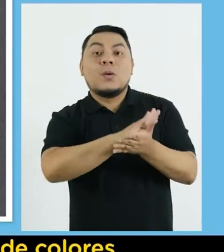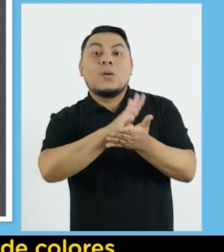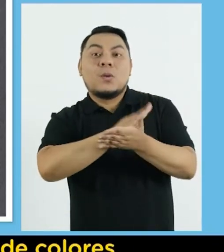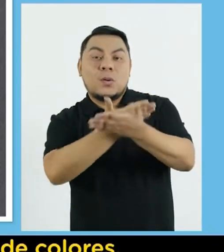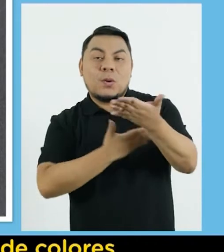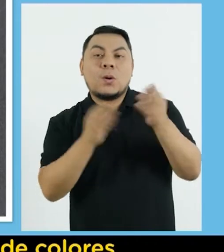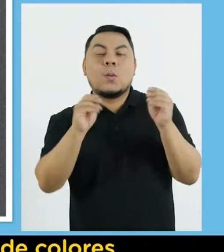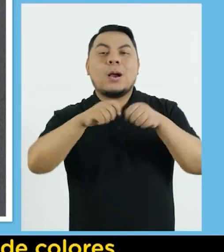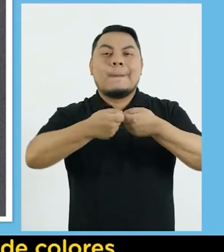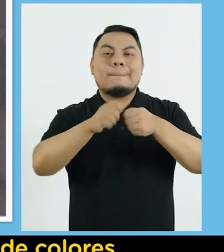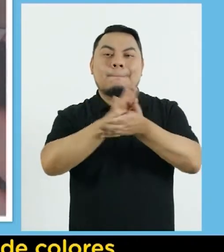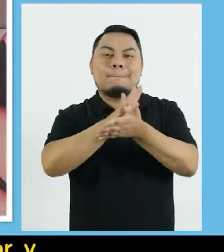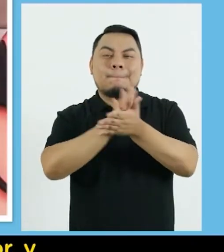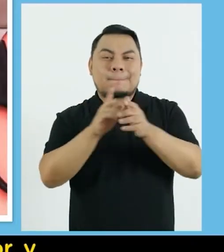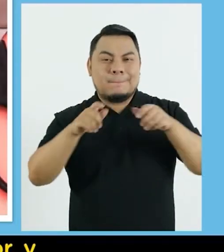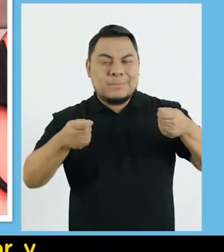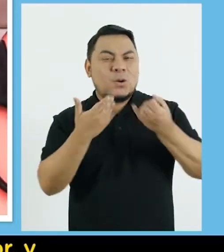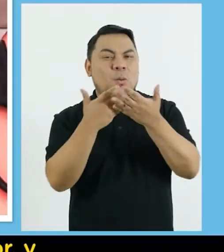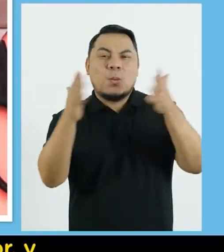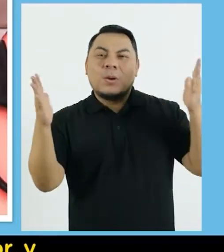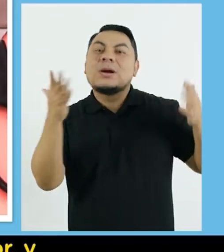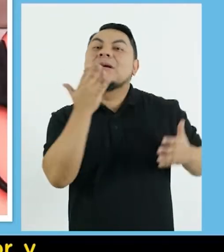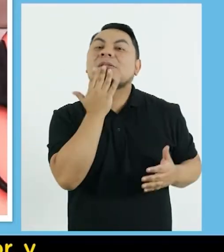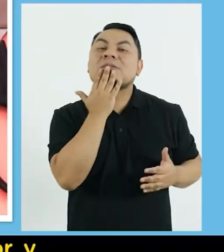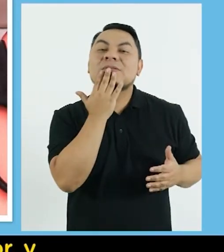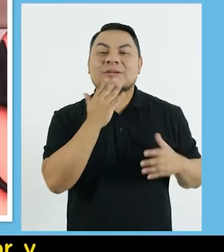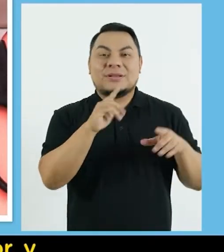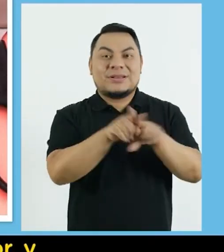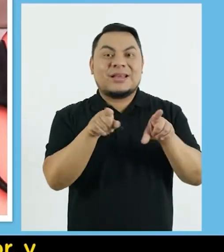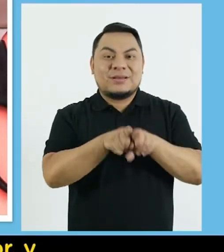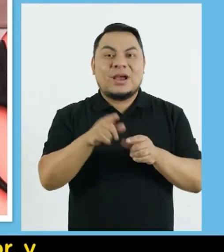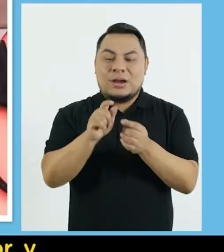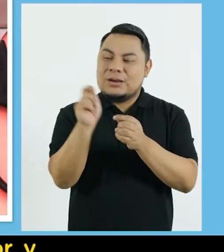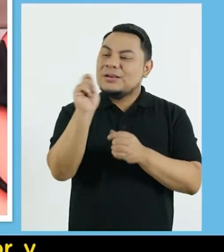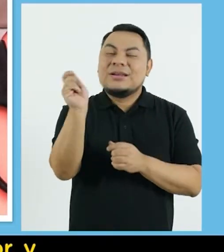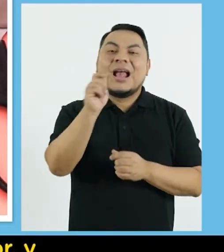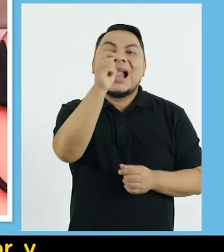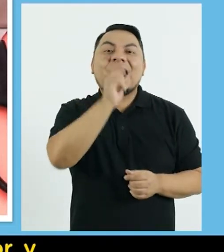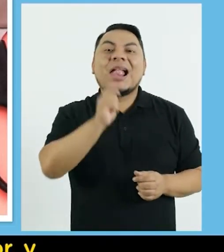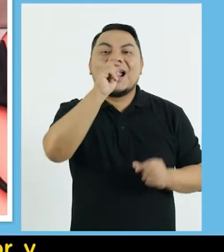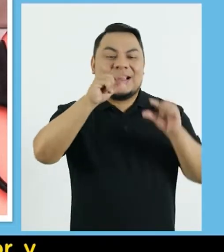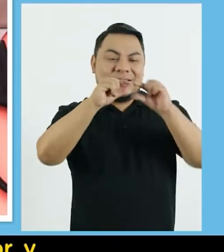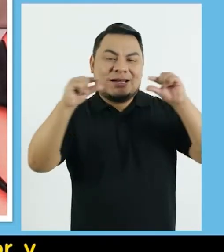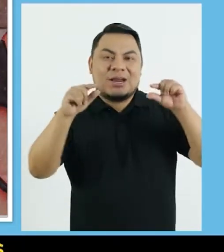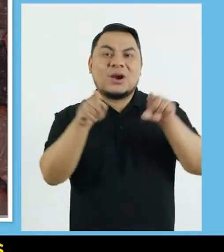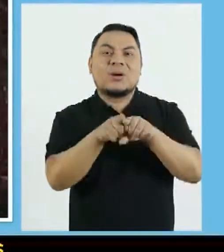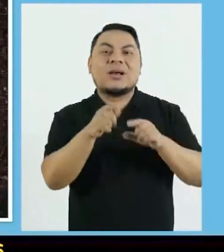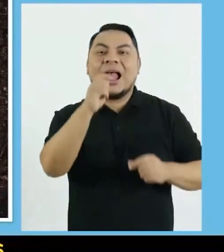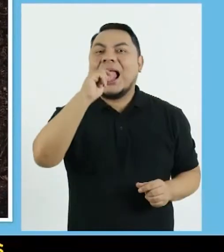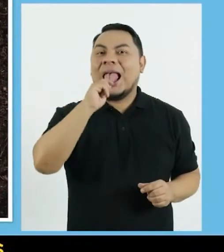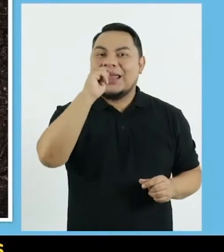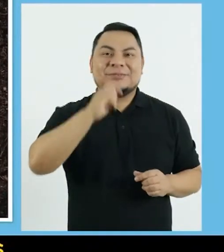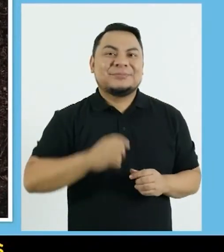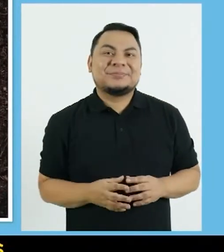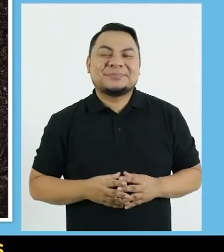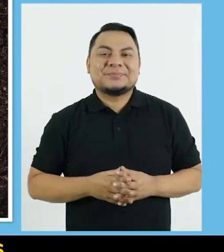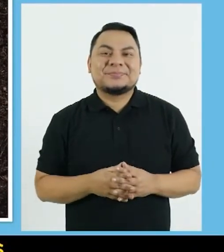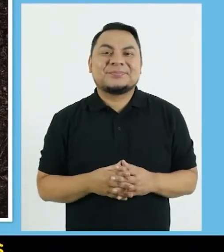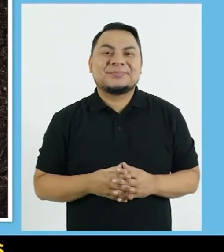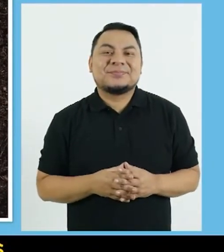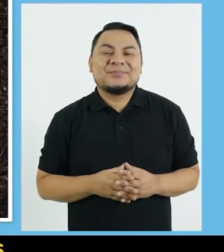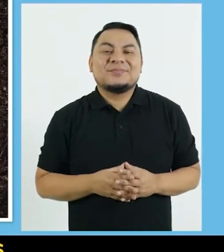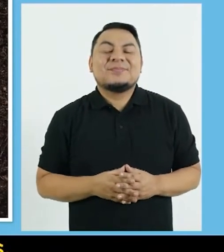O acuarelas de colores Hojas o cartulinas De cualquier color Y palitos de